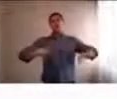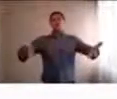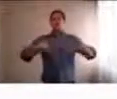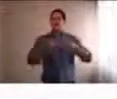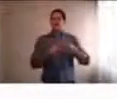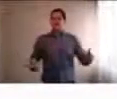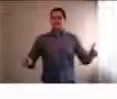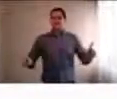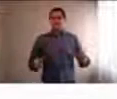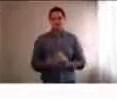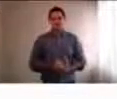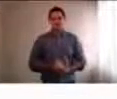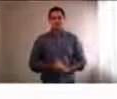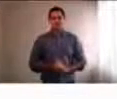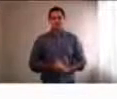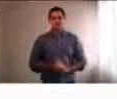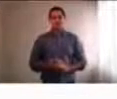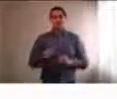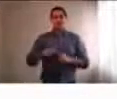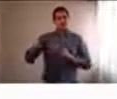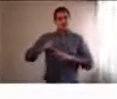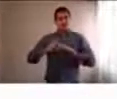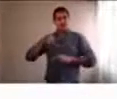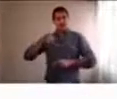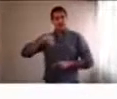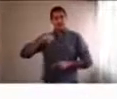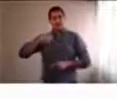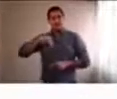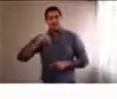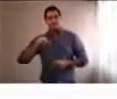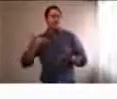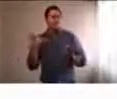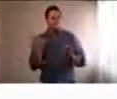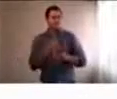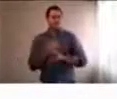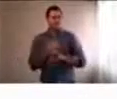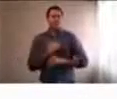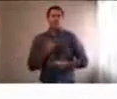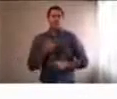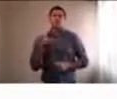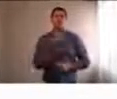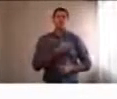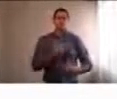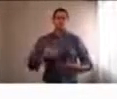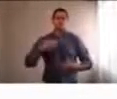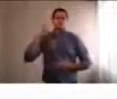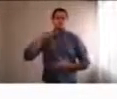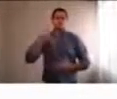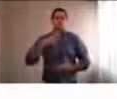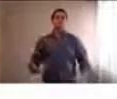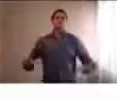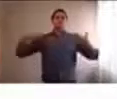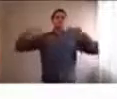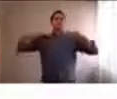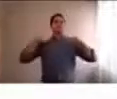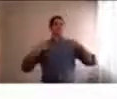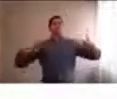Claro, como tuvimos los papás, tuvimos que empezar a asumir un montón de roles que tal vez no